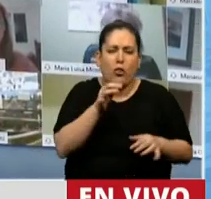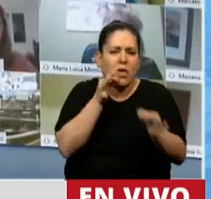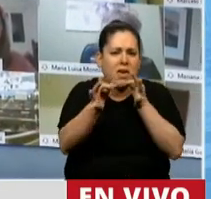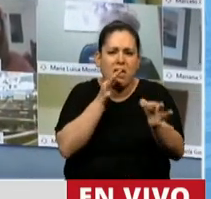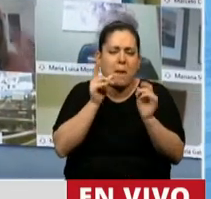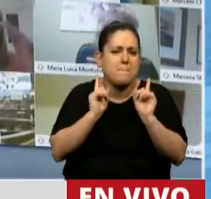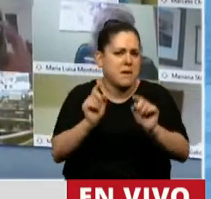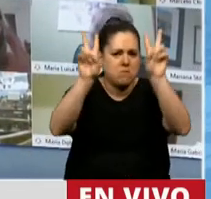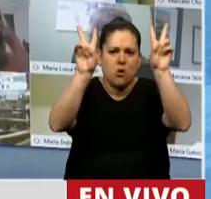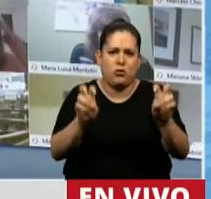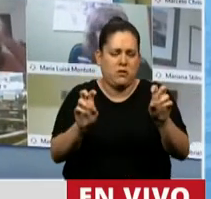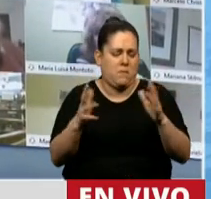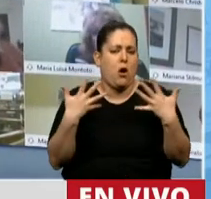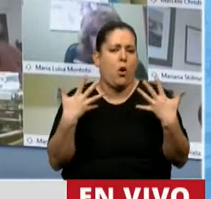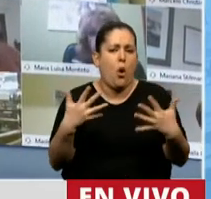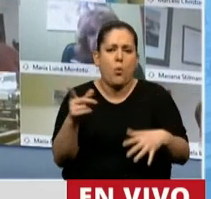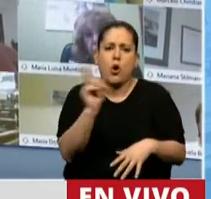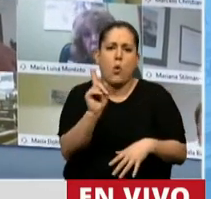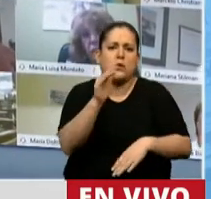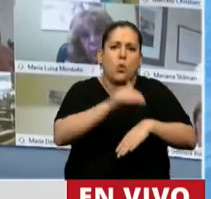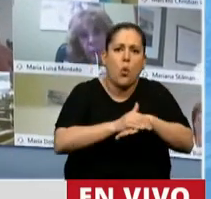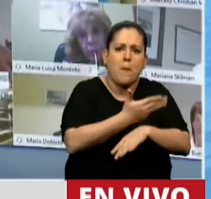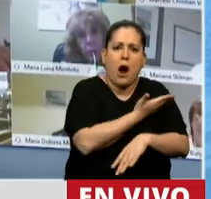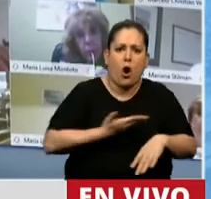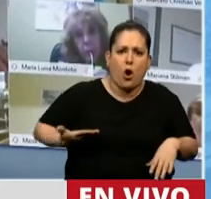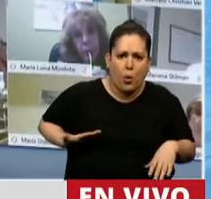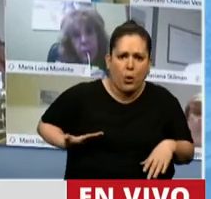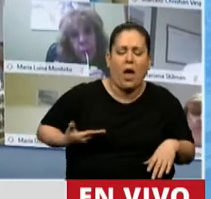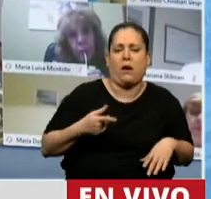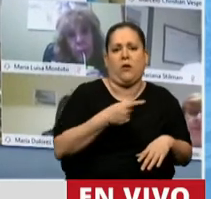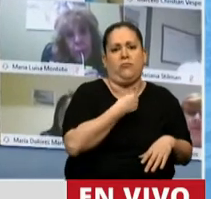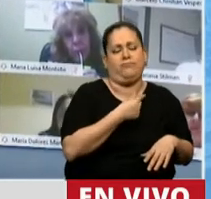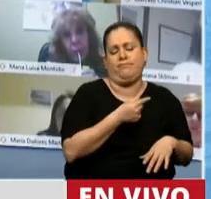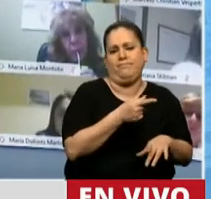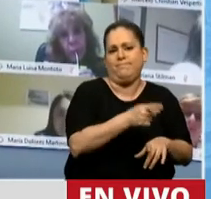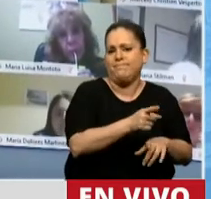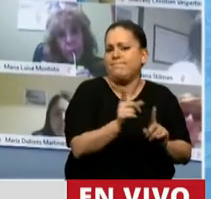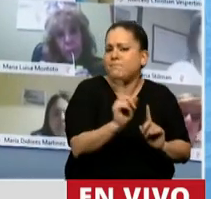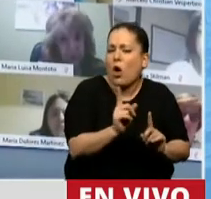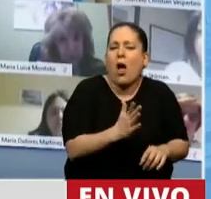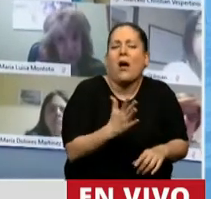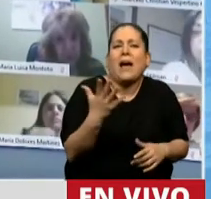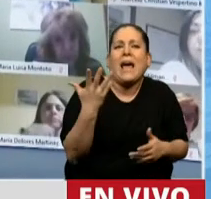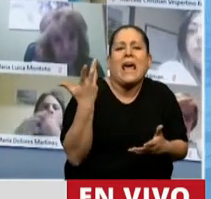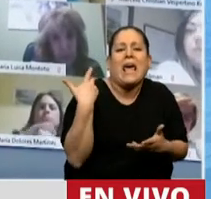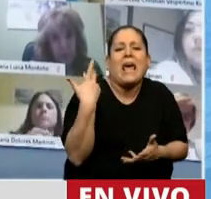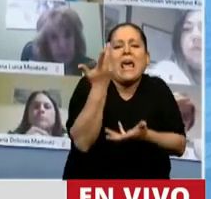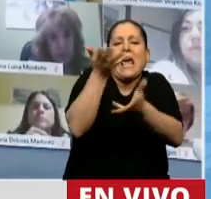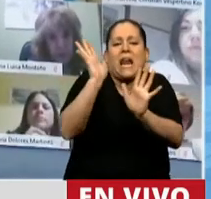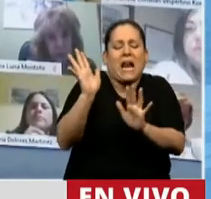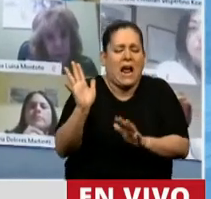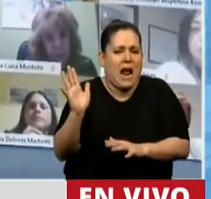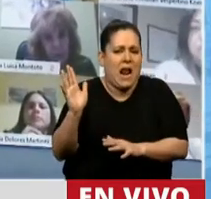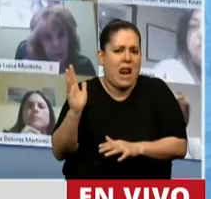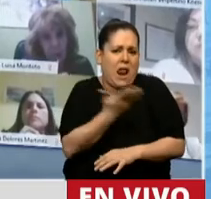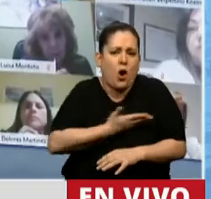Por supuesto creo que esto no es culpa solamente de un gobierno, creo que es culpa de la dirigencia política en general y que a lo